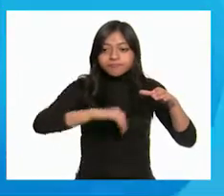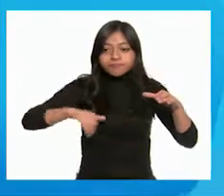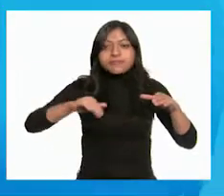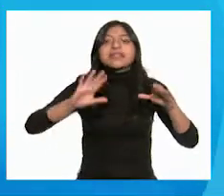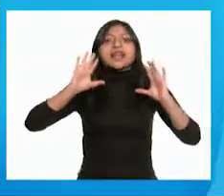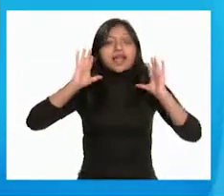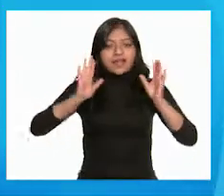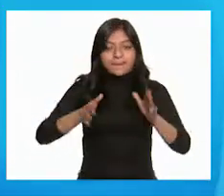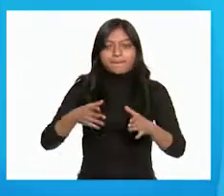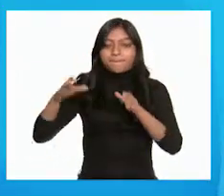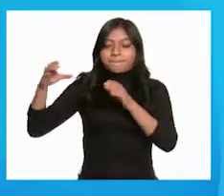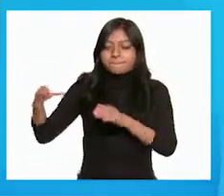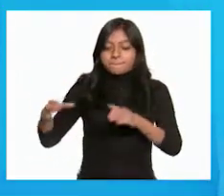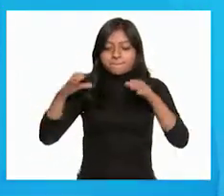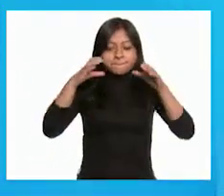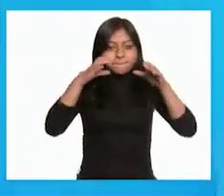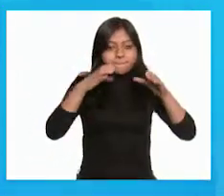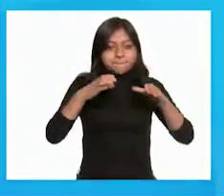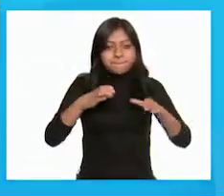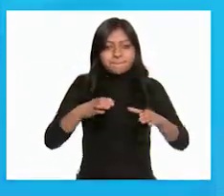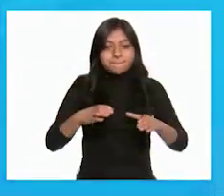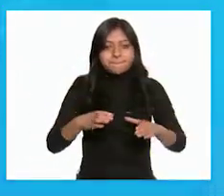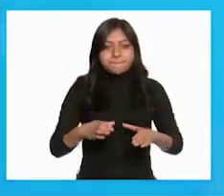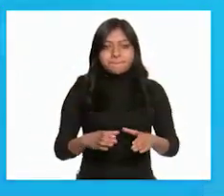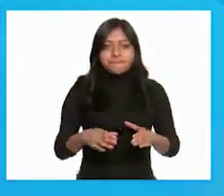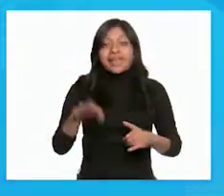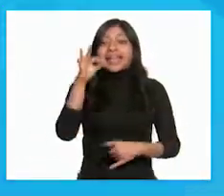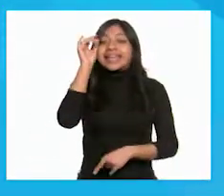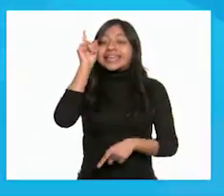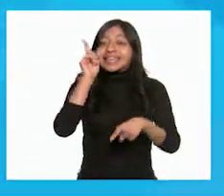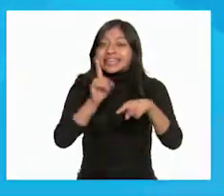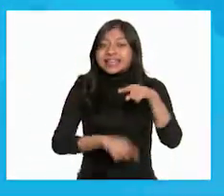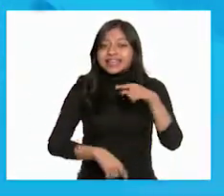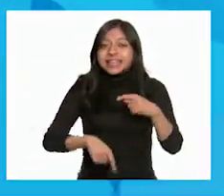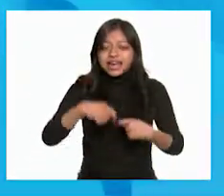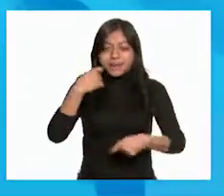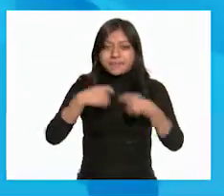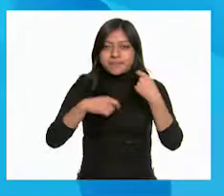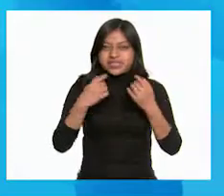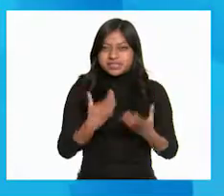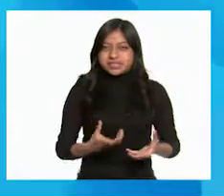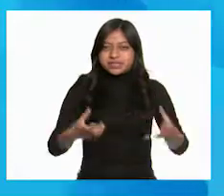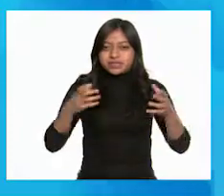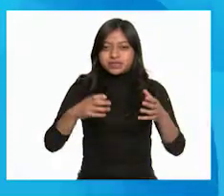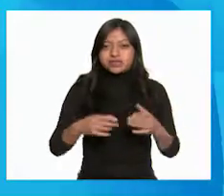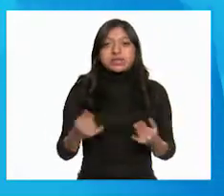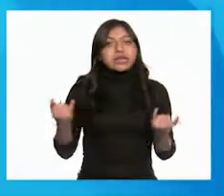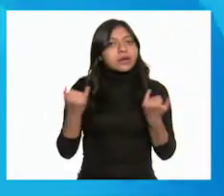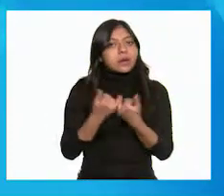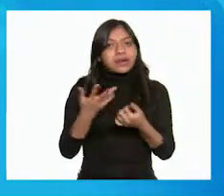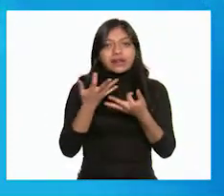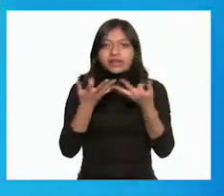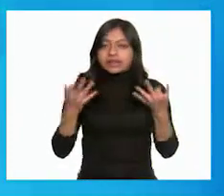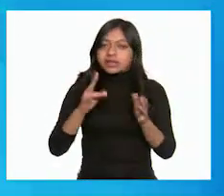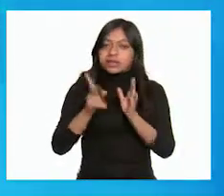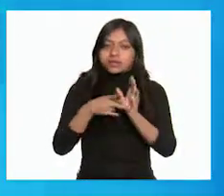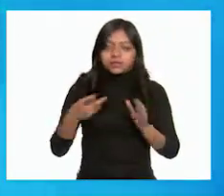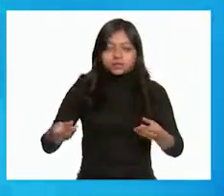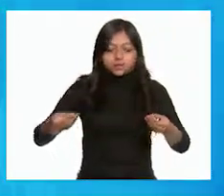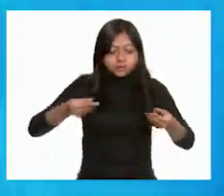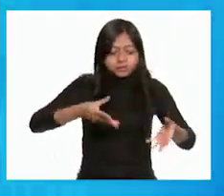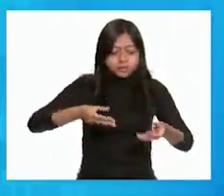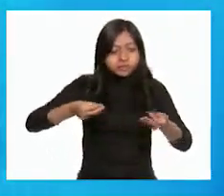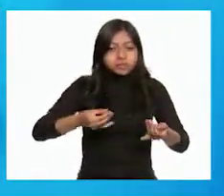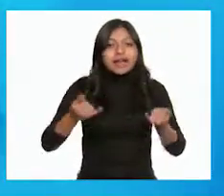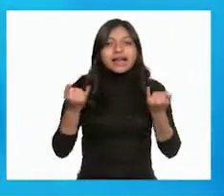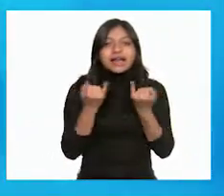coloca esta planta quitando esta bolsa de plástico, se llena con tierra suficiente y con